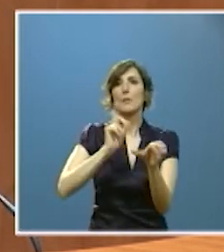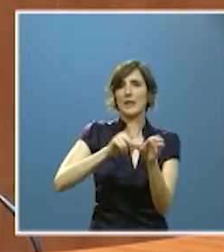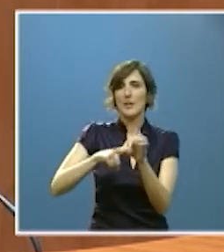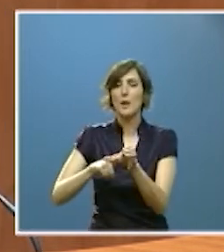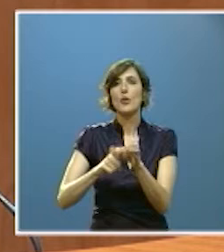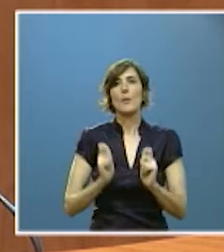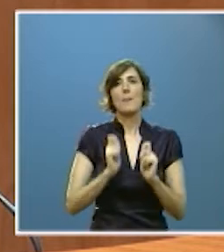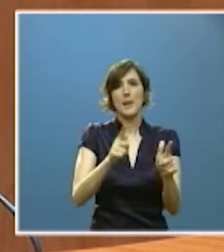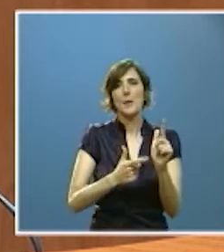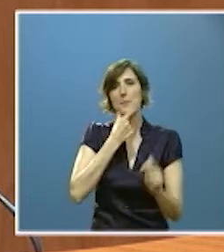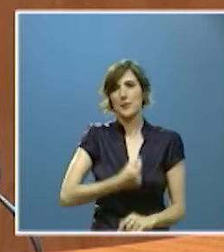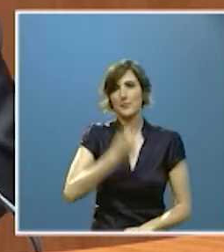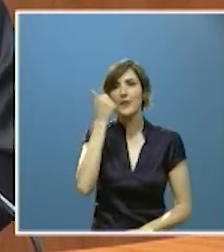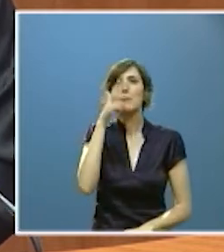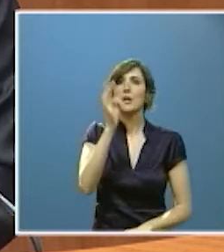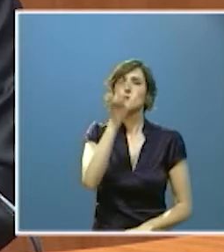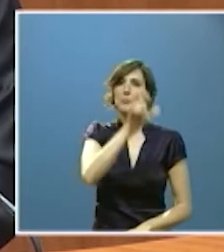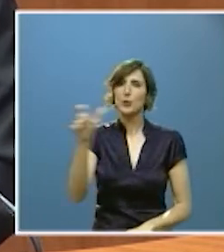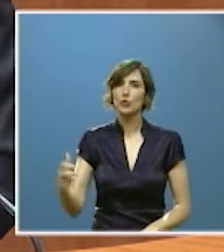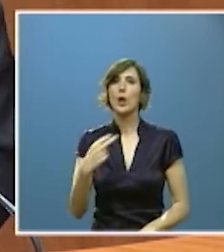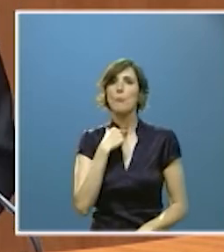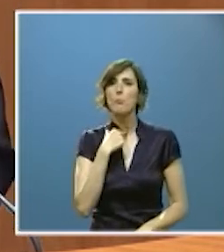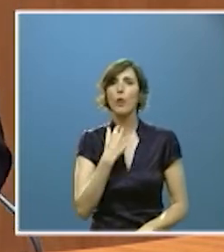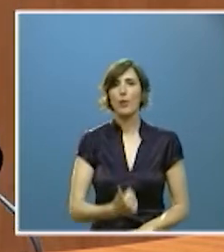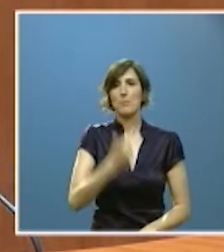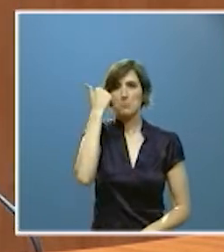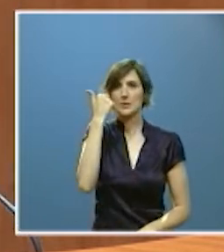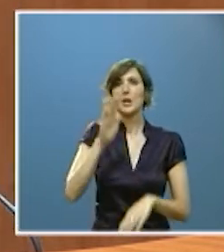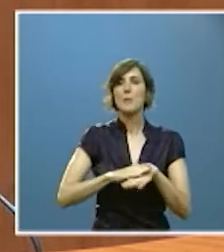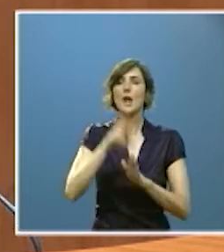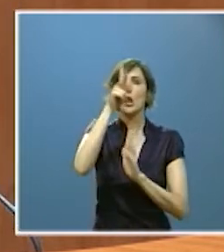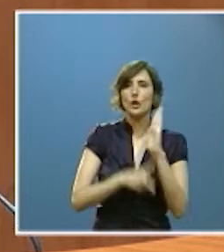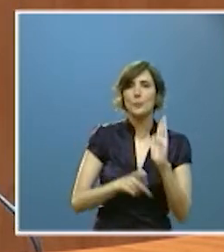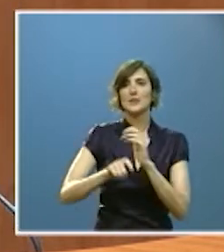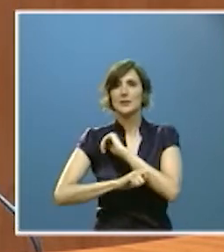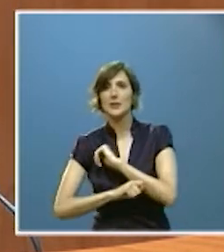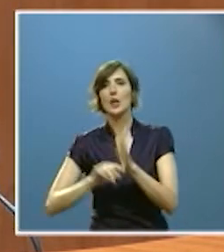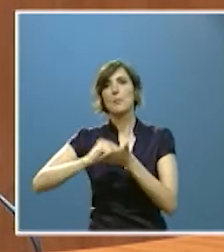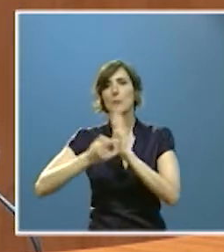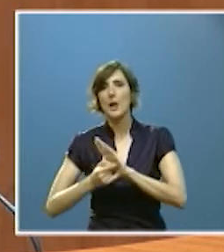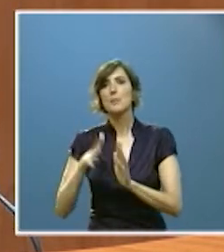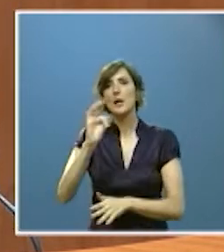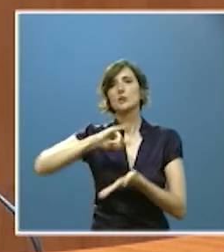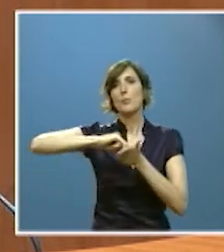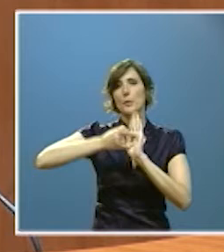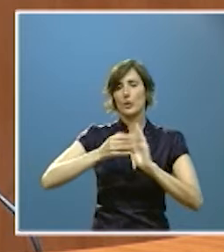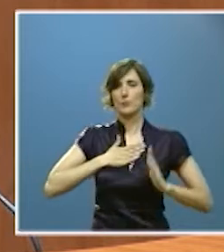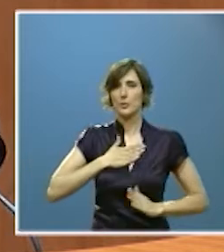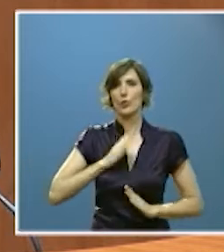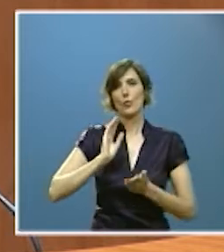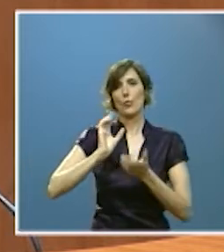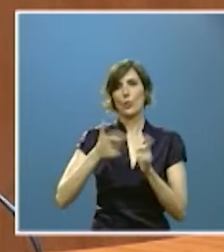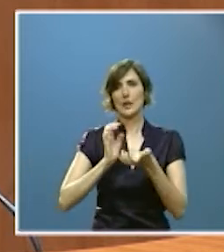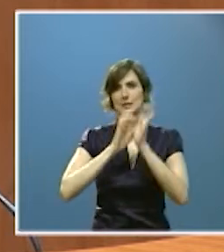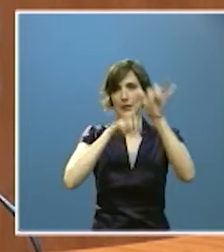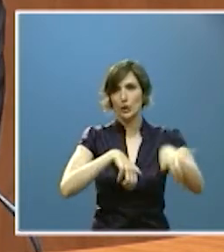y dar más voz a la ciudadanía en la elaboración de las normas estrategias planes y programas de la Junta creemos